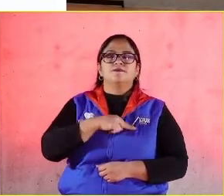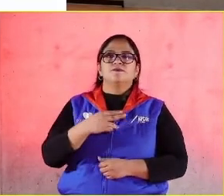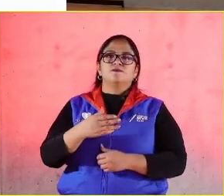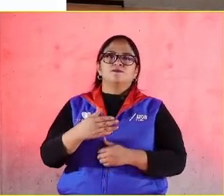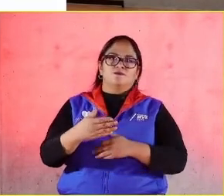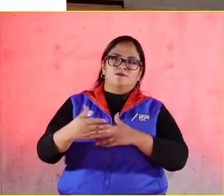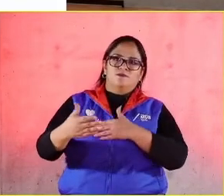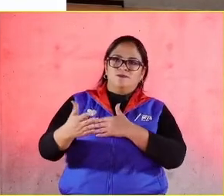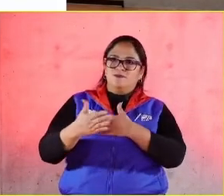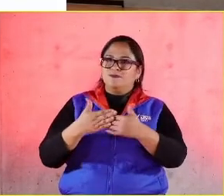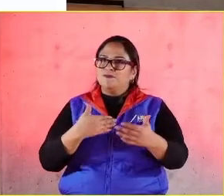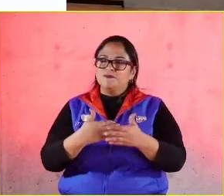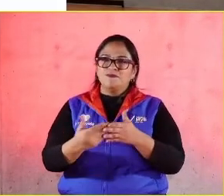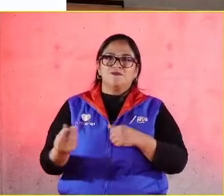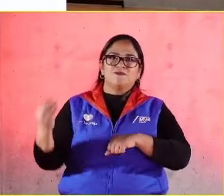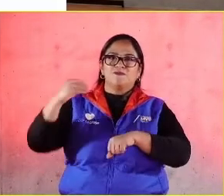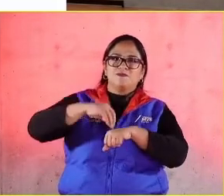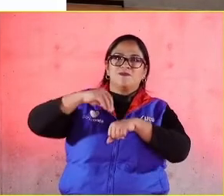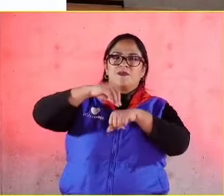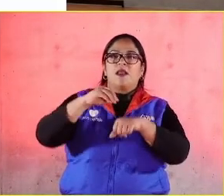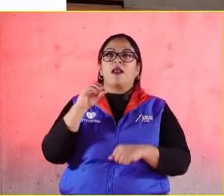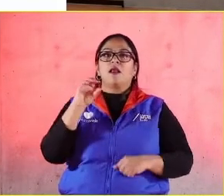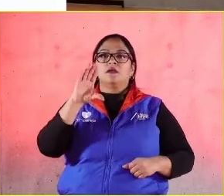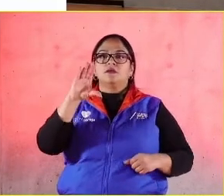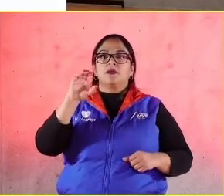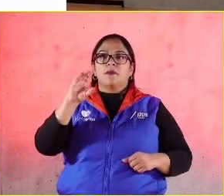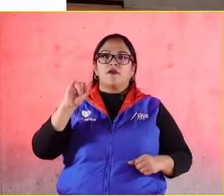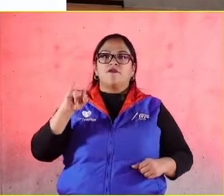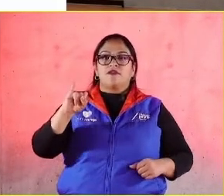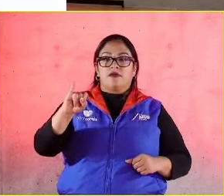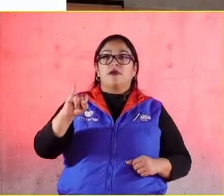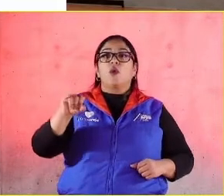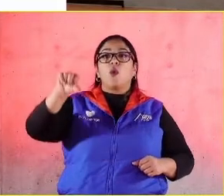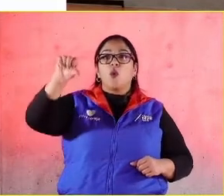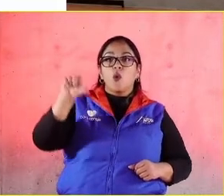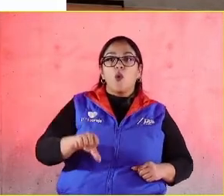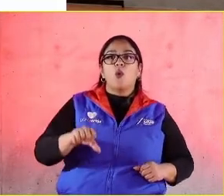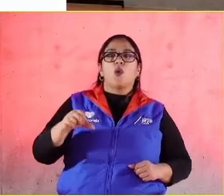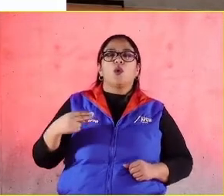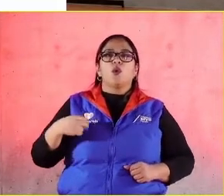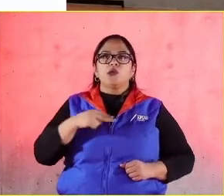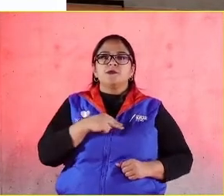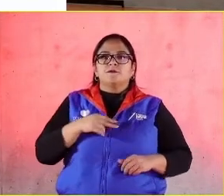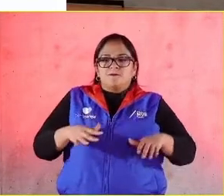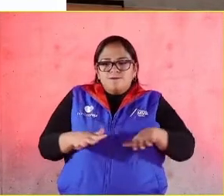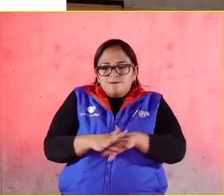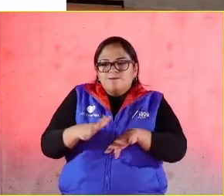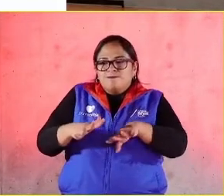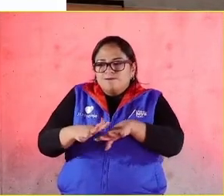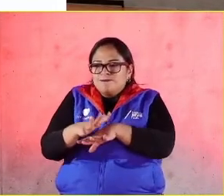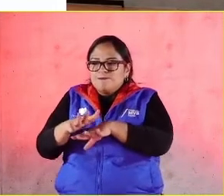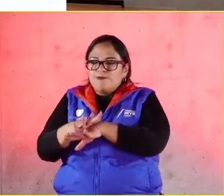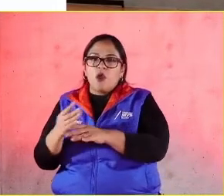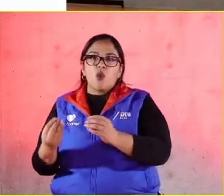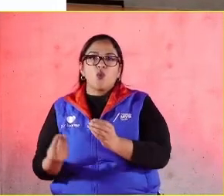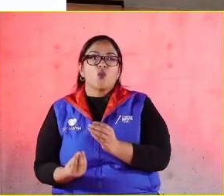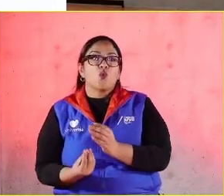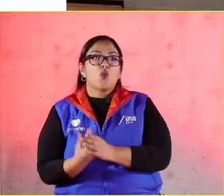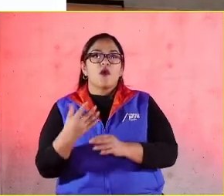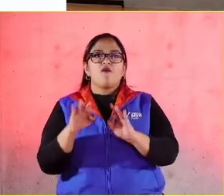también en el CEMEF y estamos adelantándonos al futuro, estamos cambiando el nuevo modelo de